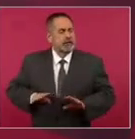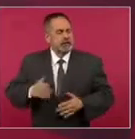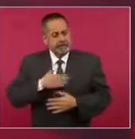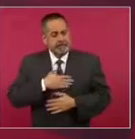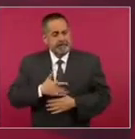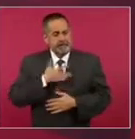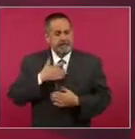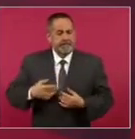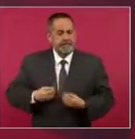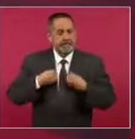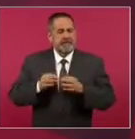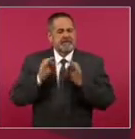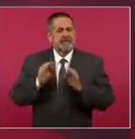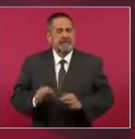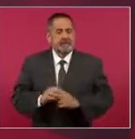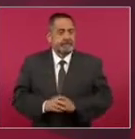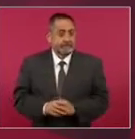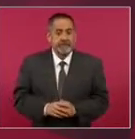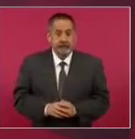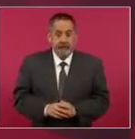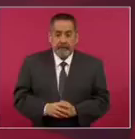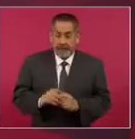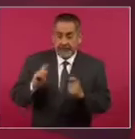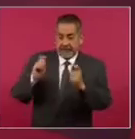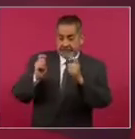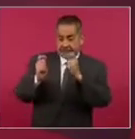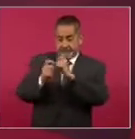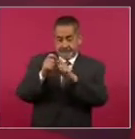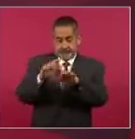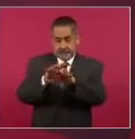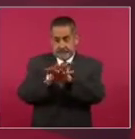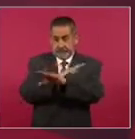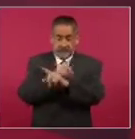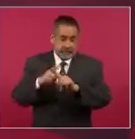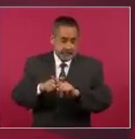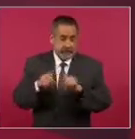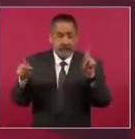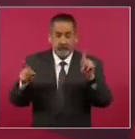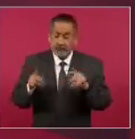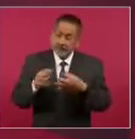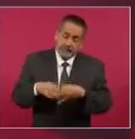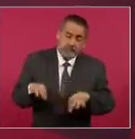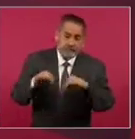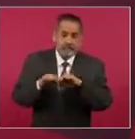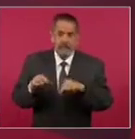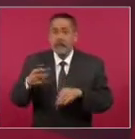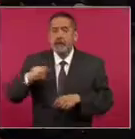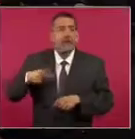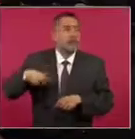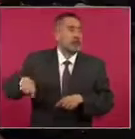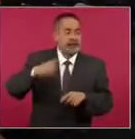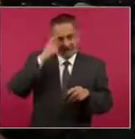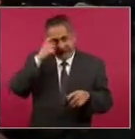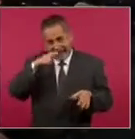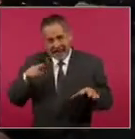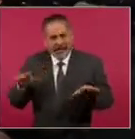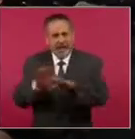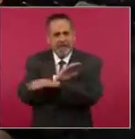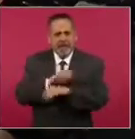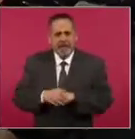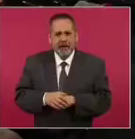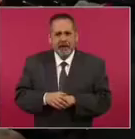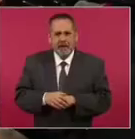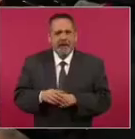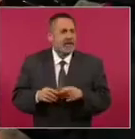y colectivo. Las grandes transformaciones, los cambios profundos que cambian la vida de las personas nunca están